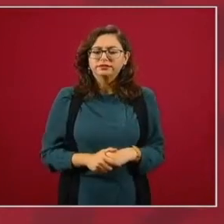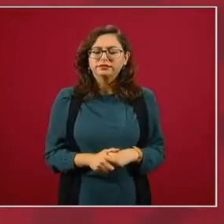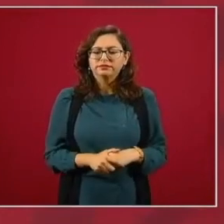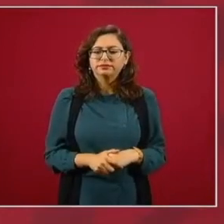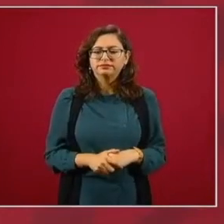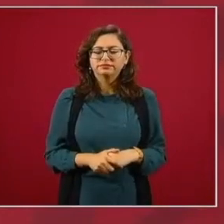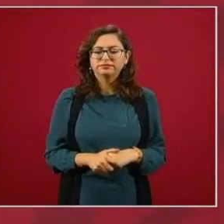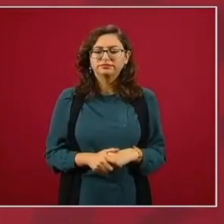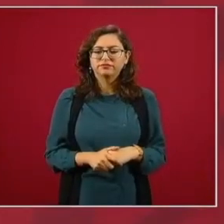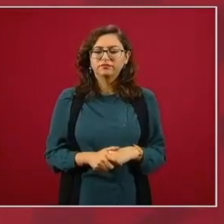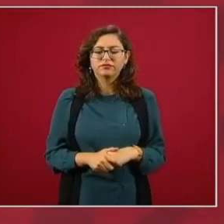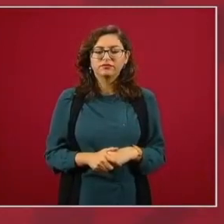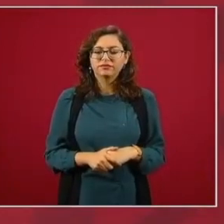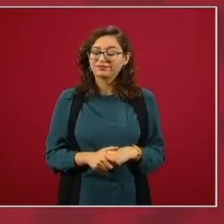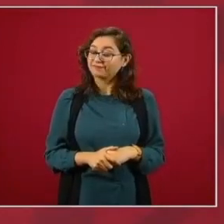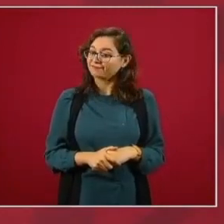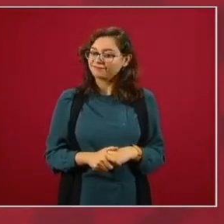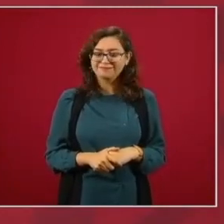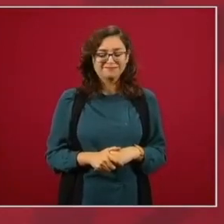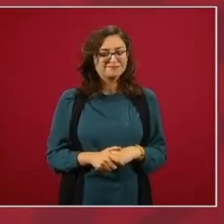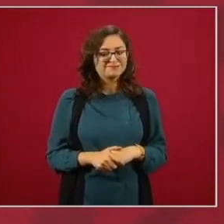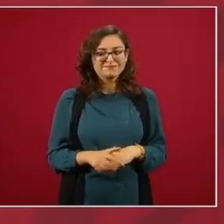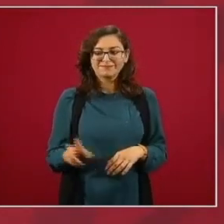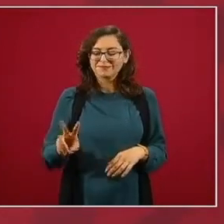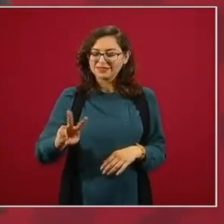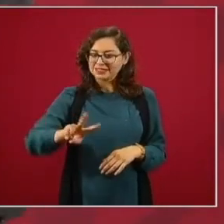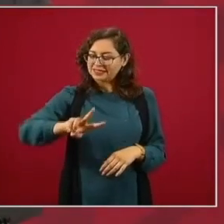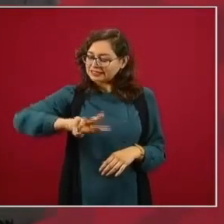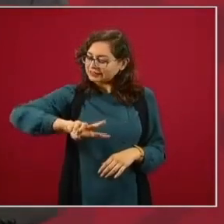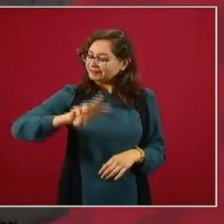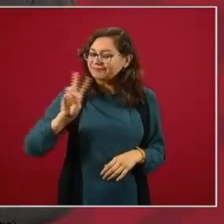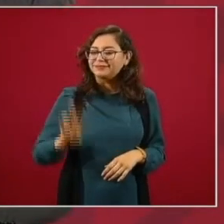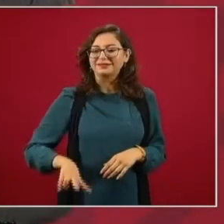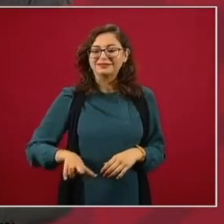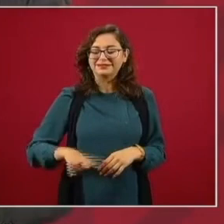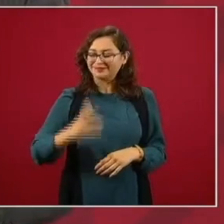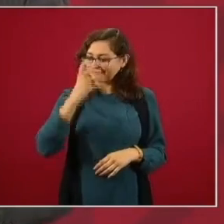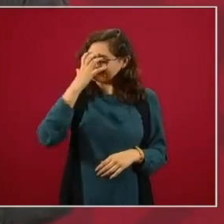o sea muy de veras muy este